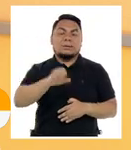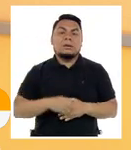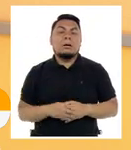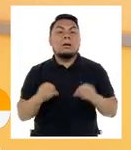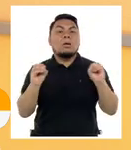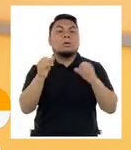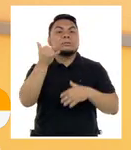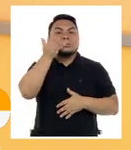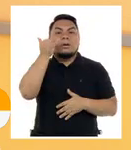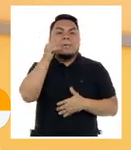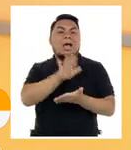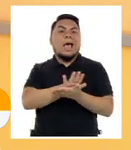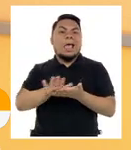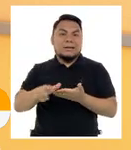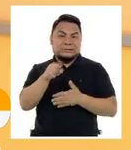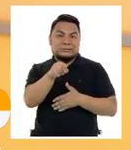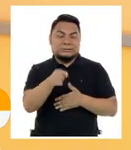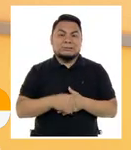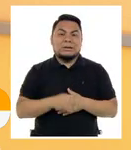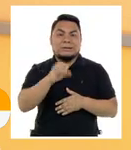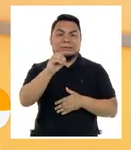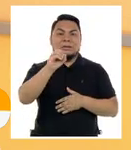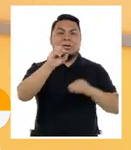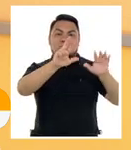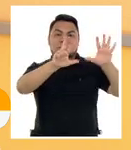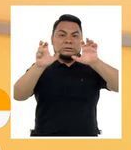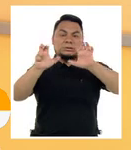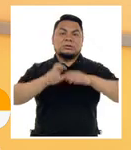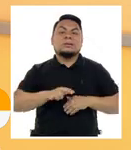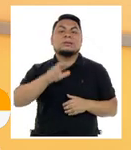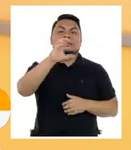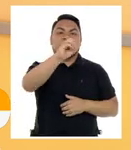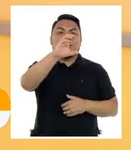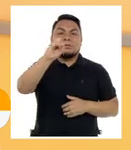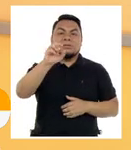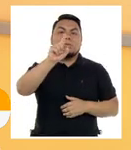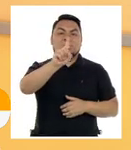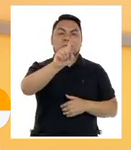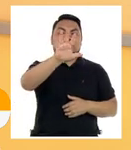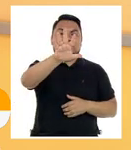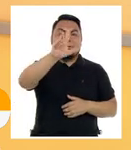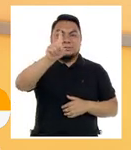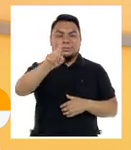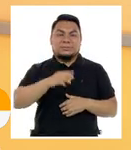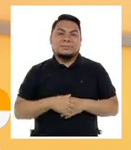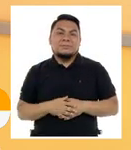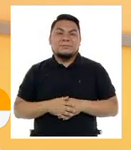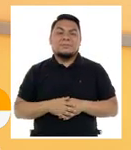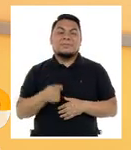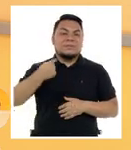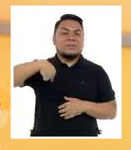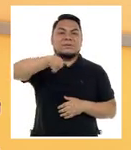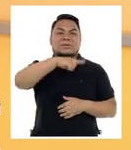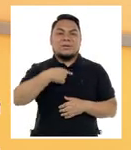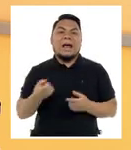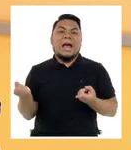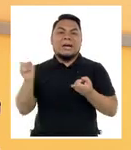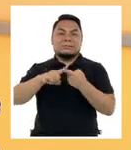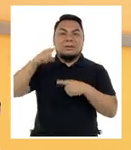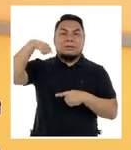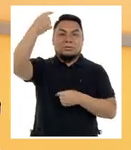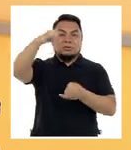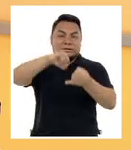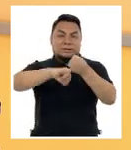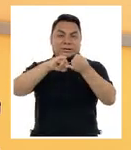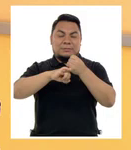.pe o llamando a su línea gratuita 0800-00151 con nosotros